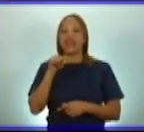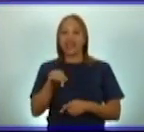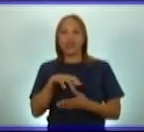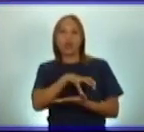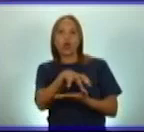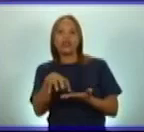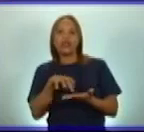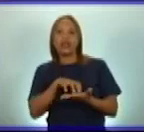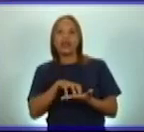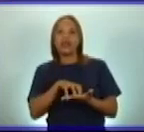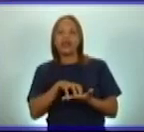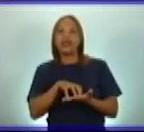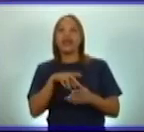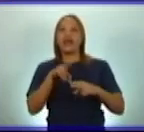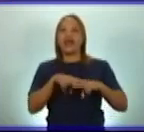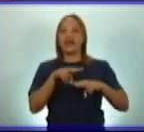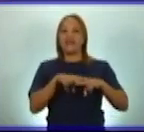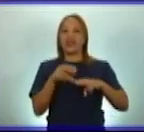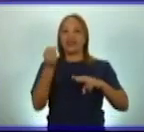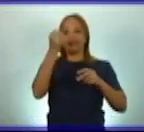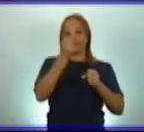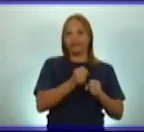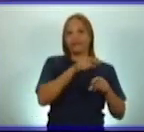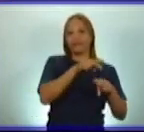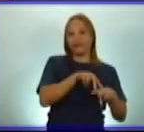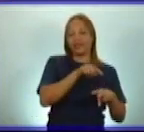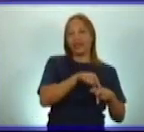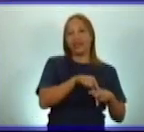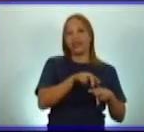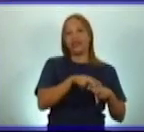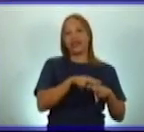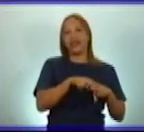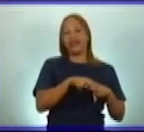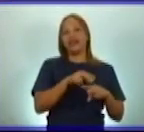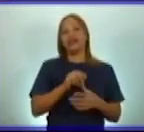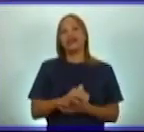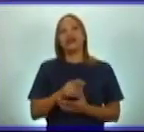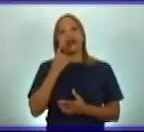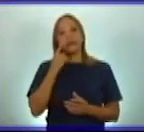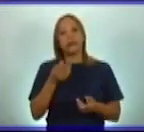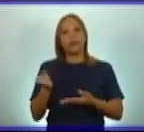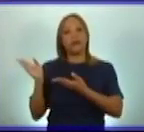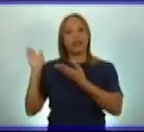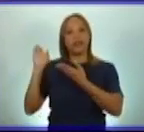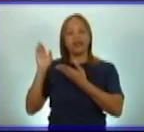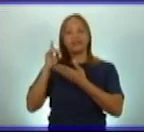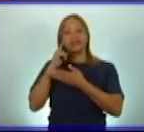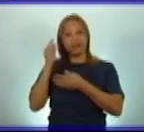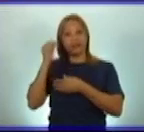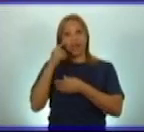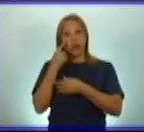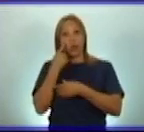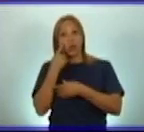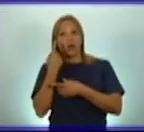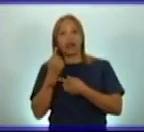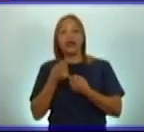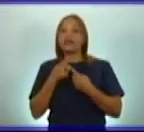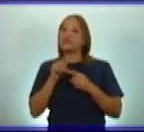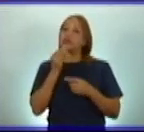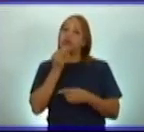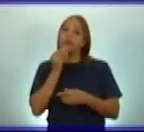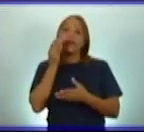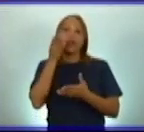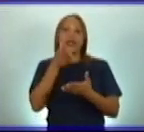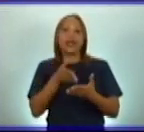en la provincia de La Habana. A continuación te la presentamos. Y si no puedes llegar